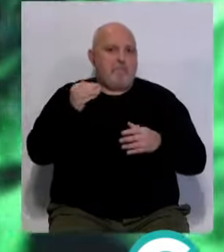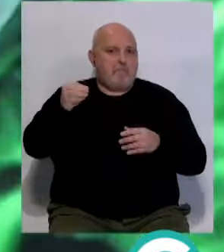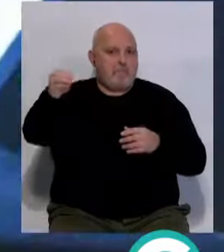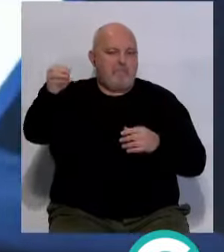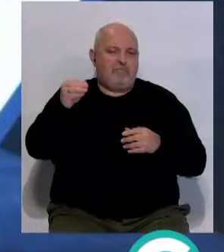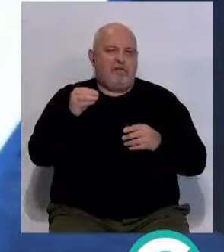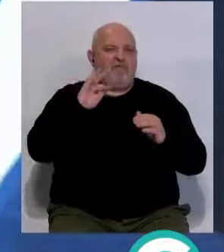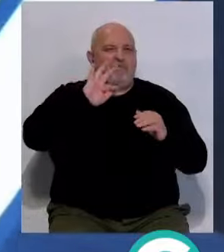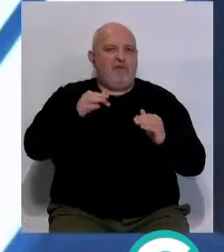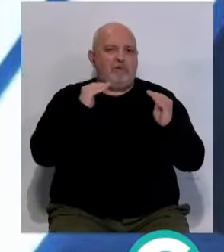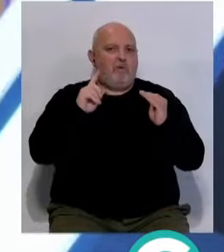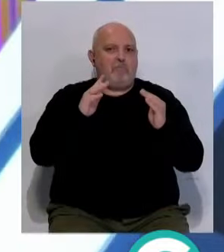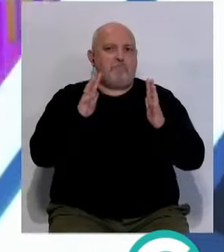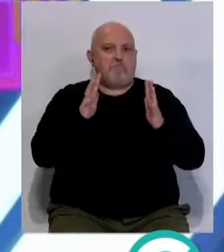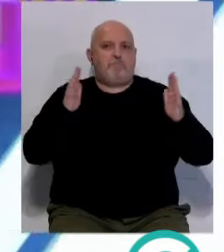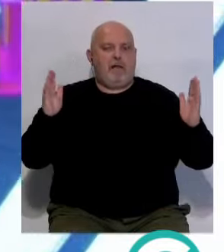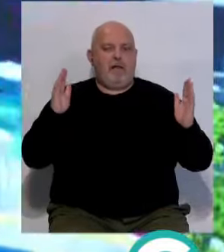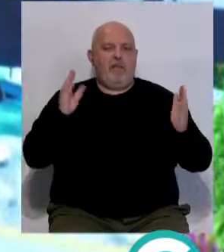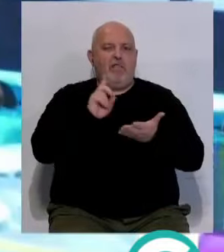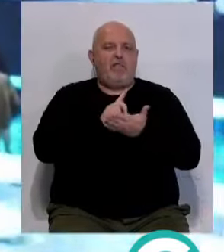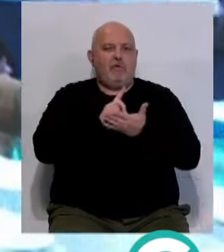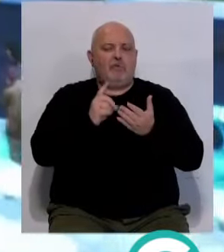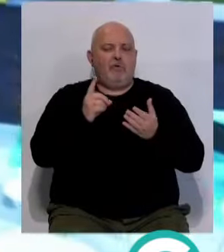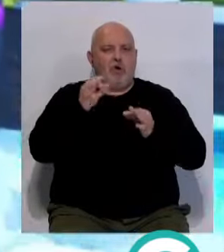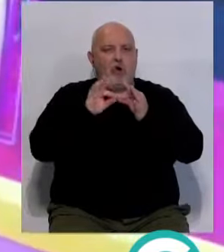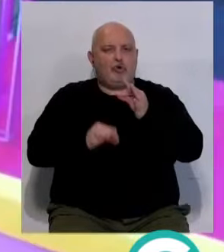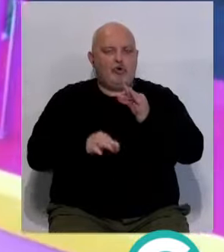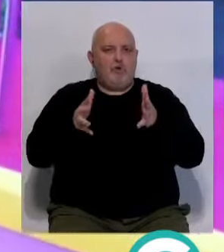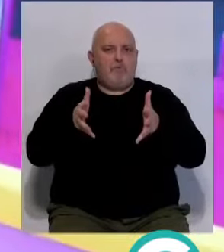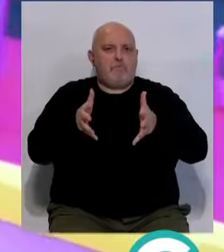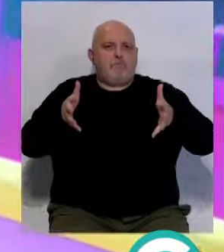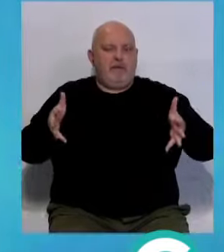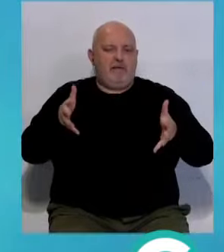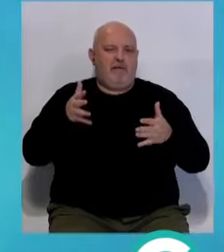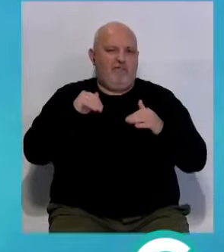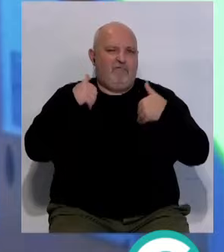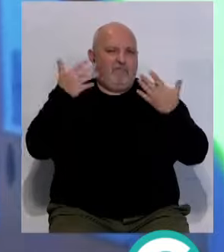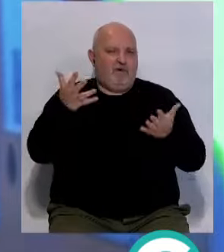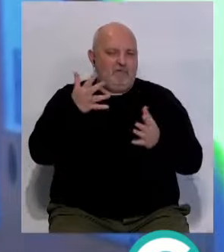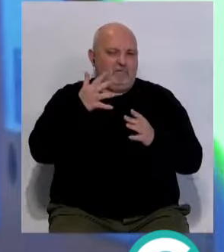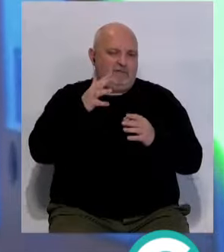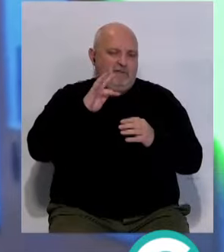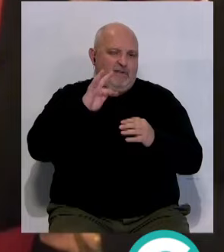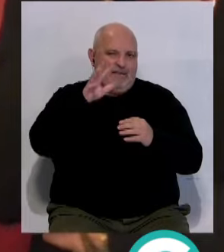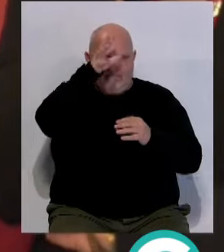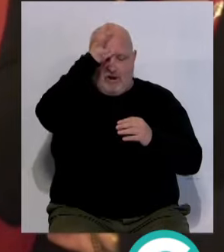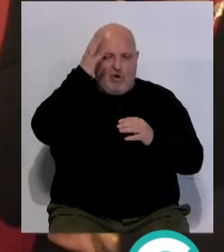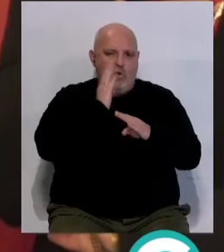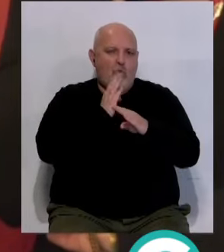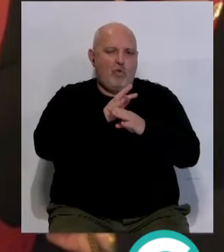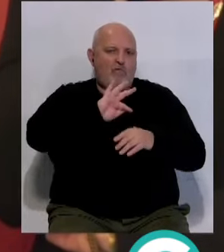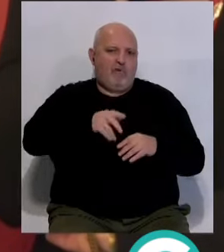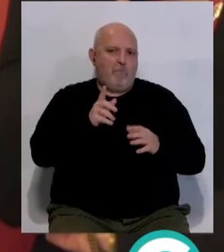desestacionalizado. Hemos tenido los mejores datos en el otoño, es decir, fuera del ámbito del verano brillante,